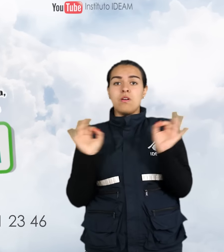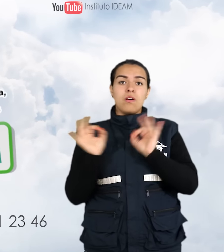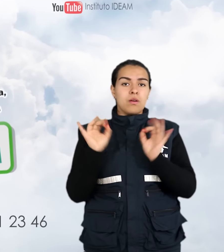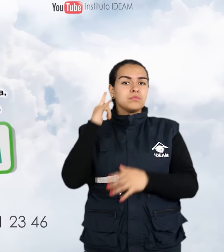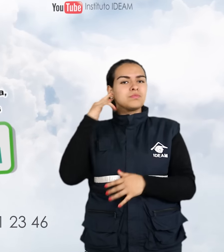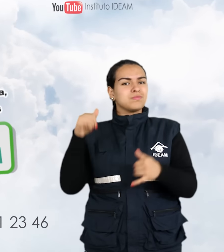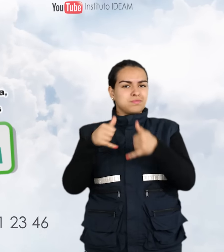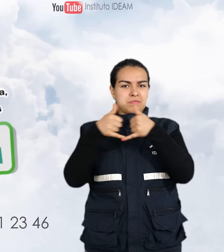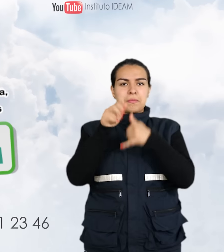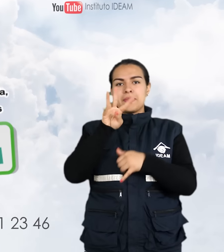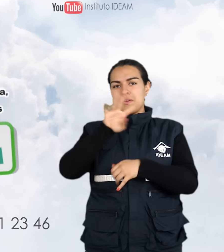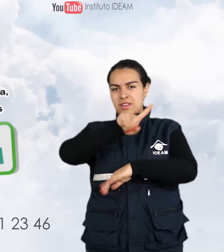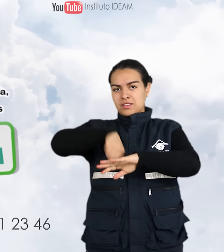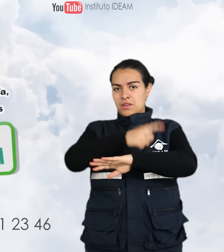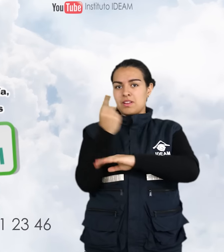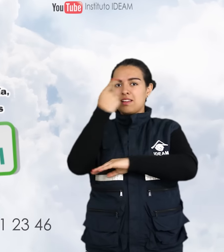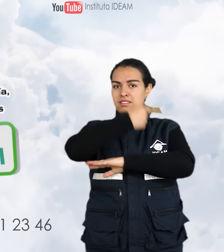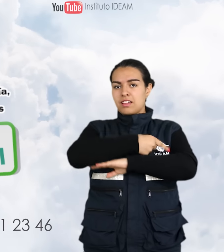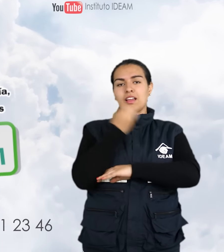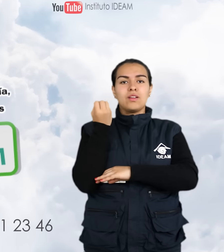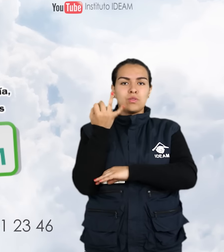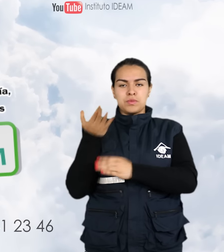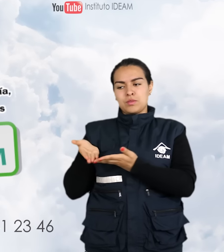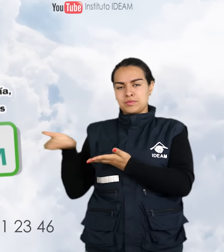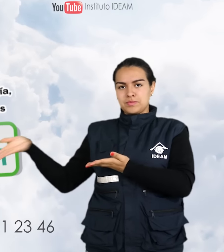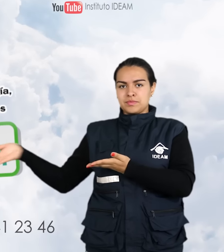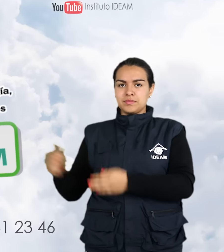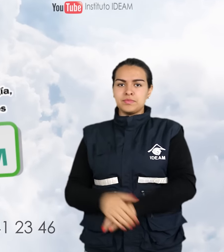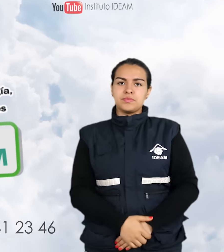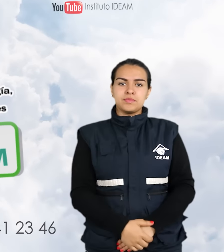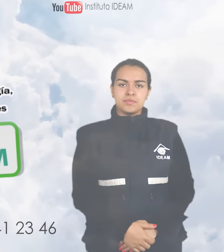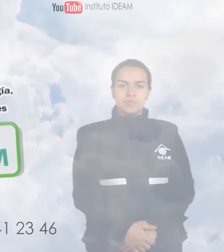si no, llamarnos las 24 horas del día a los teléfonos que aparecen en pantalla.